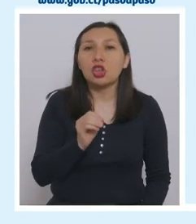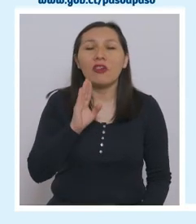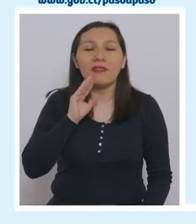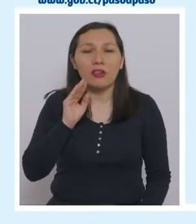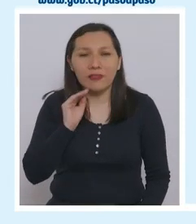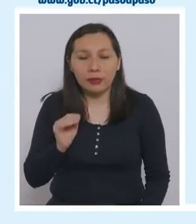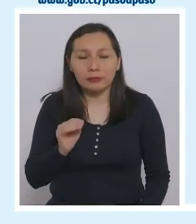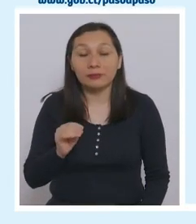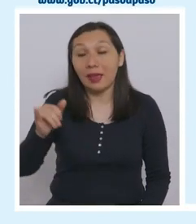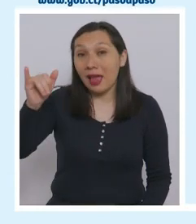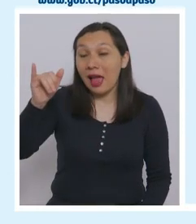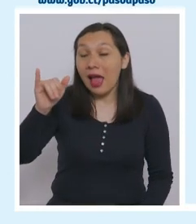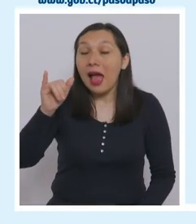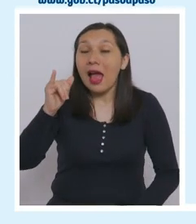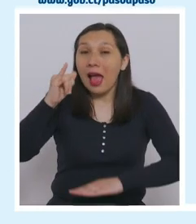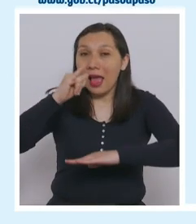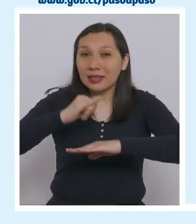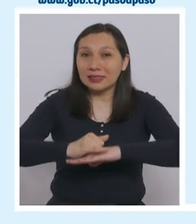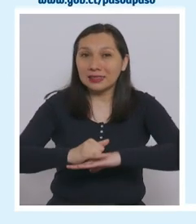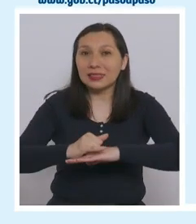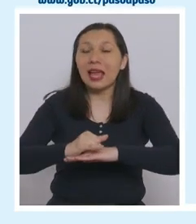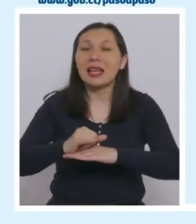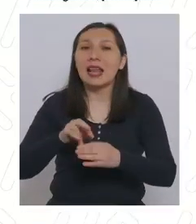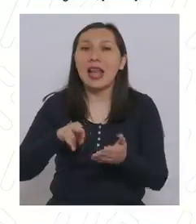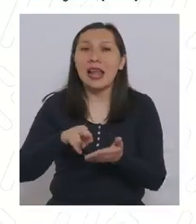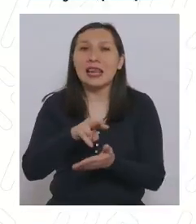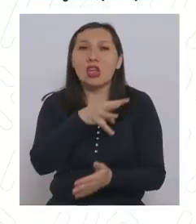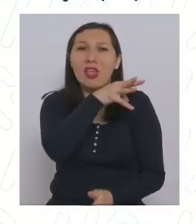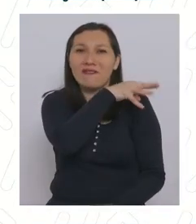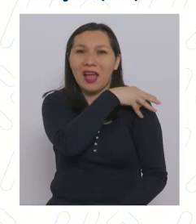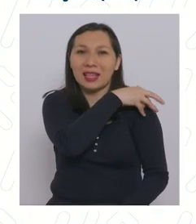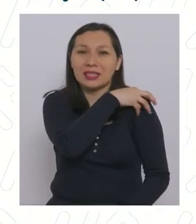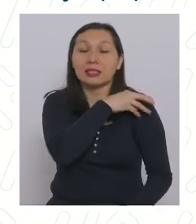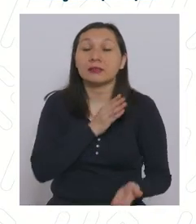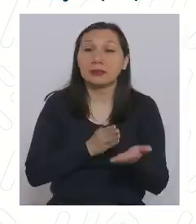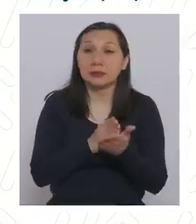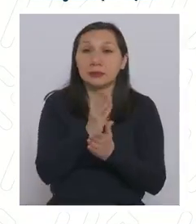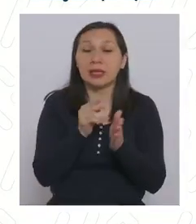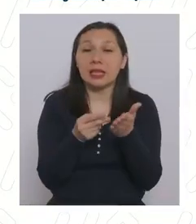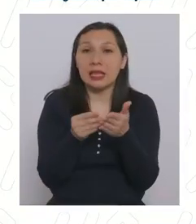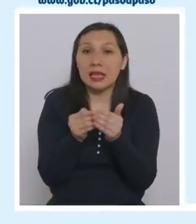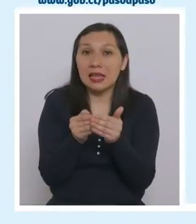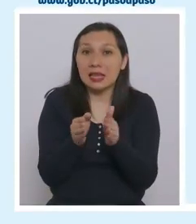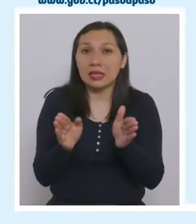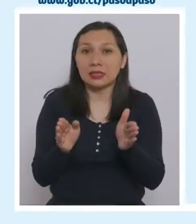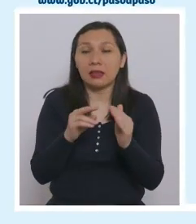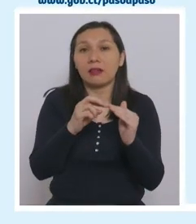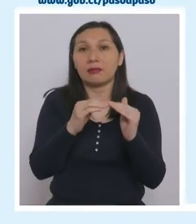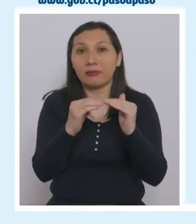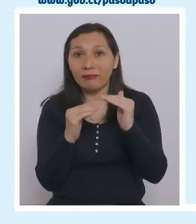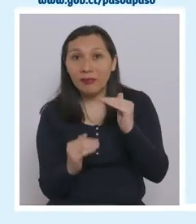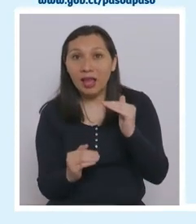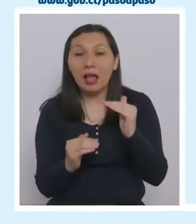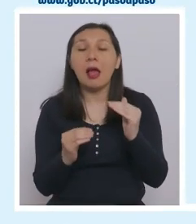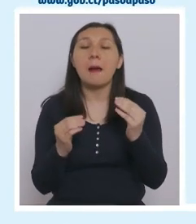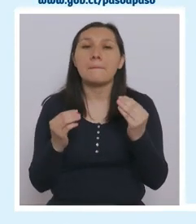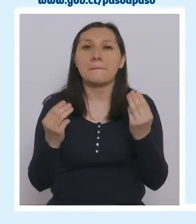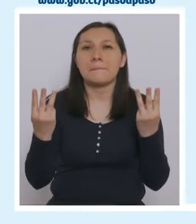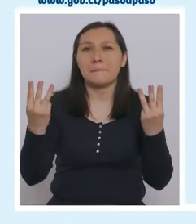en la región de Aysén, Río Ibáñez. Retroceden apertura inicial toda la región de Magallanes.